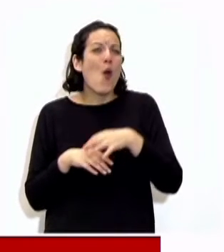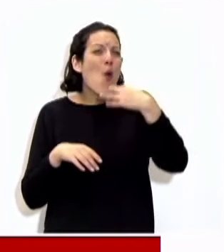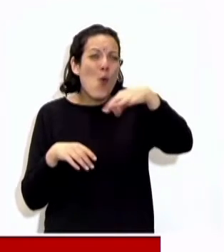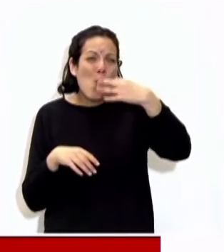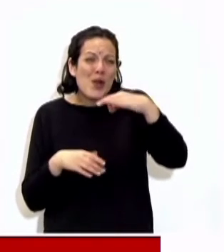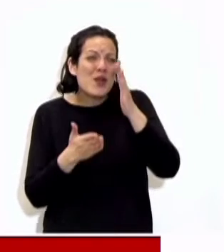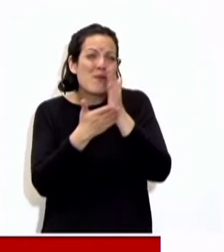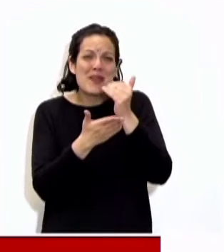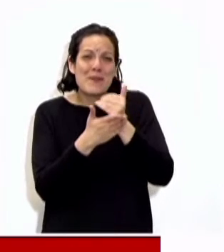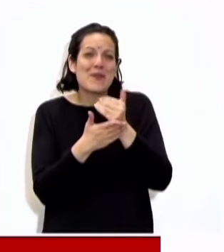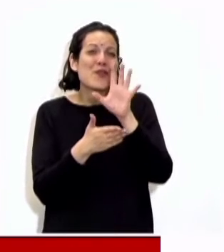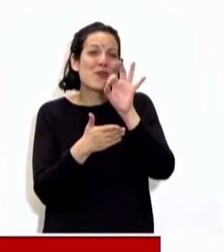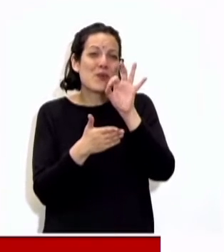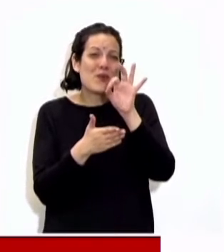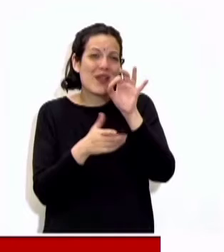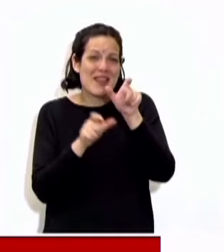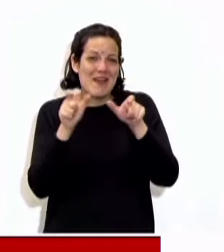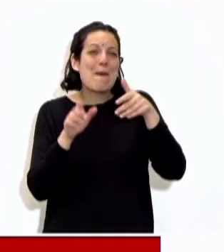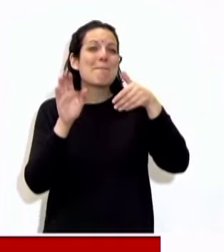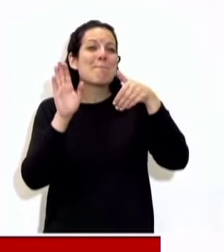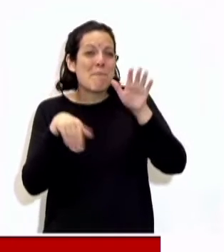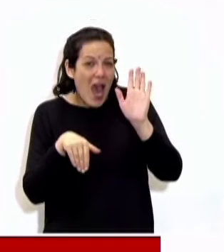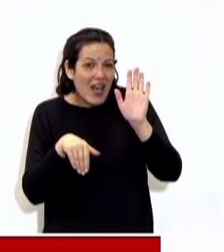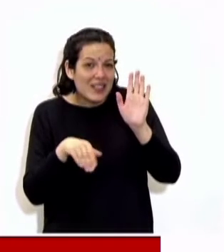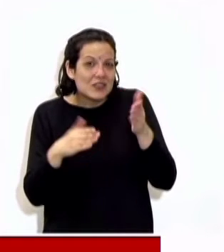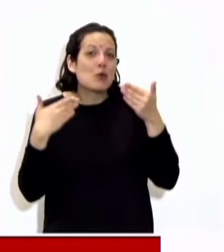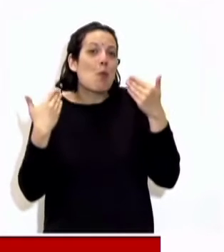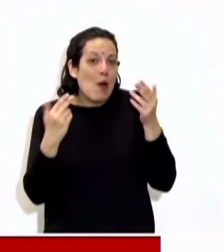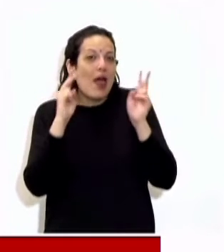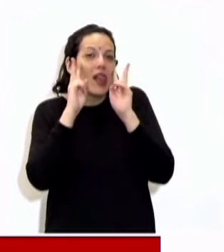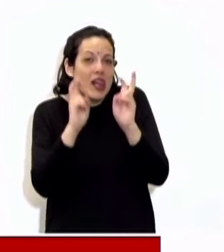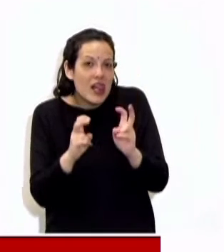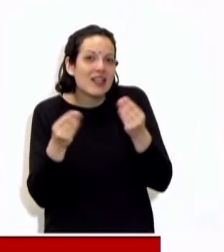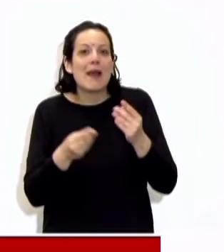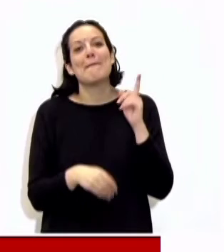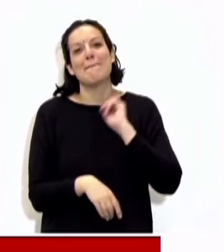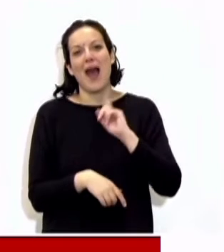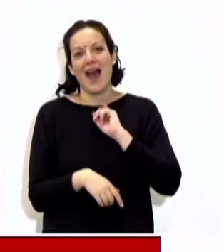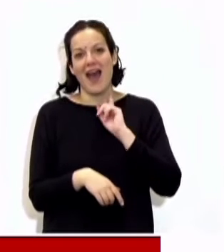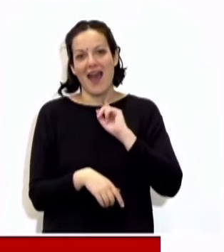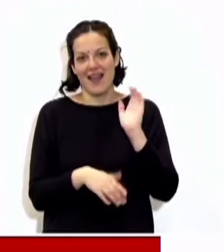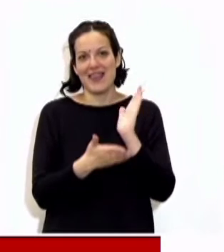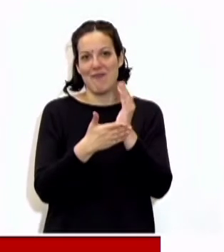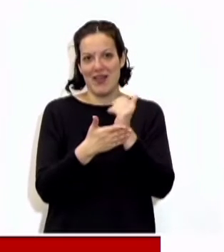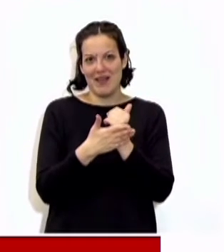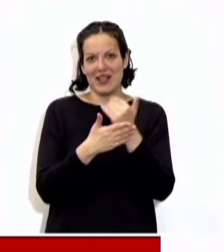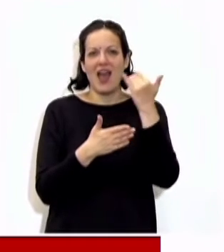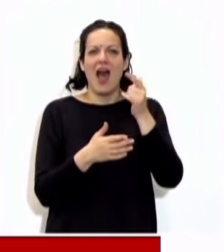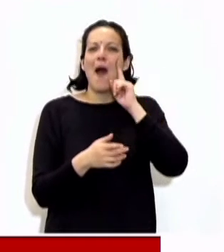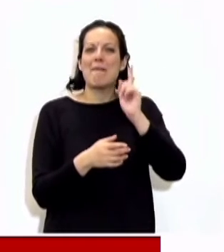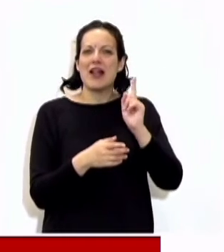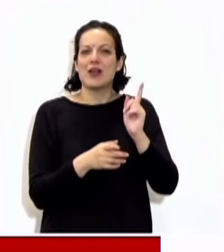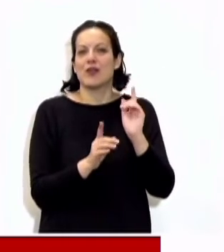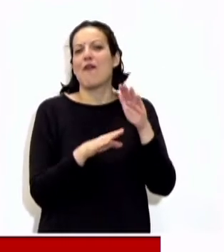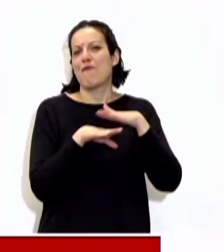casos y que se lo puede evaluar fehacientemente con estos indicadores epidemiológicos es Paraná, que continúa con un riesgo bajo. Los demás